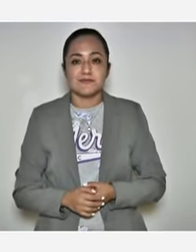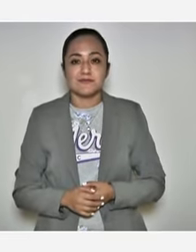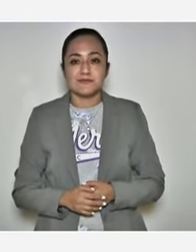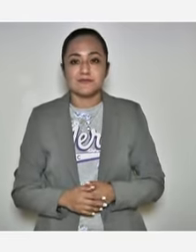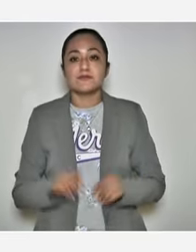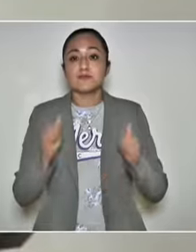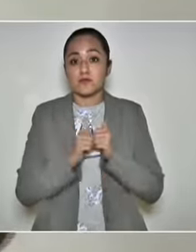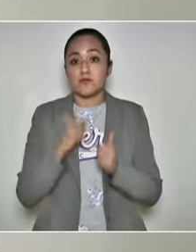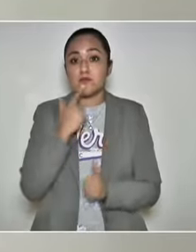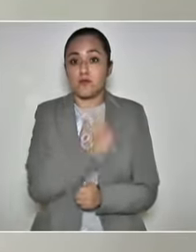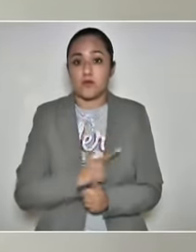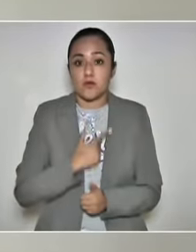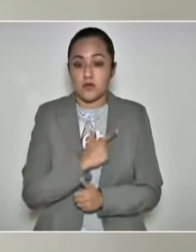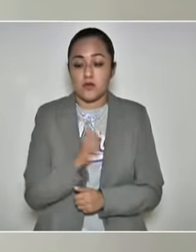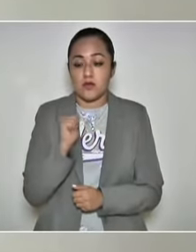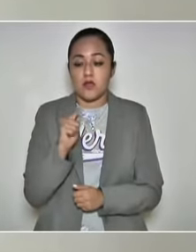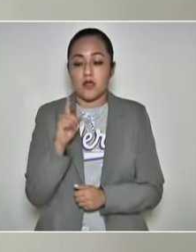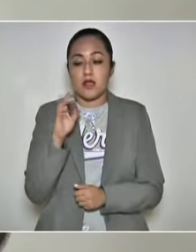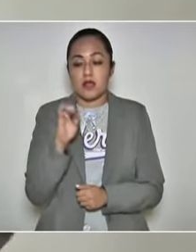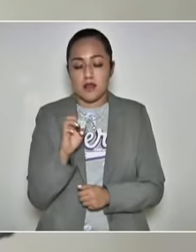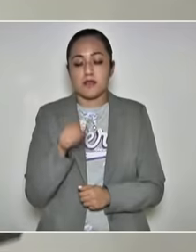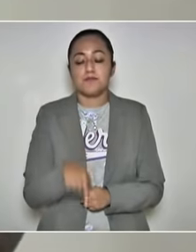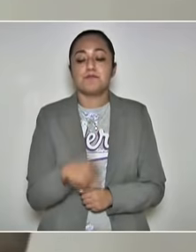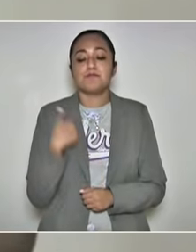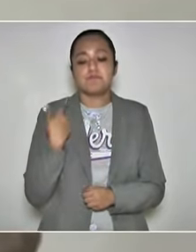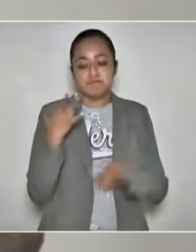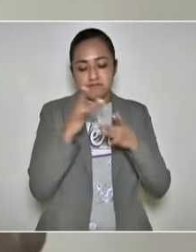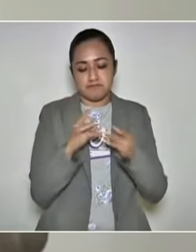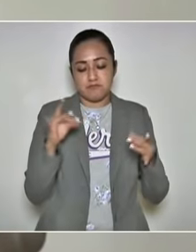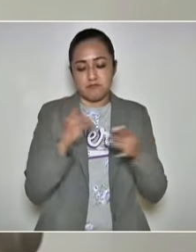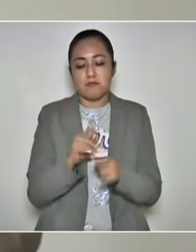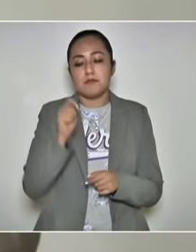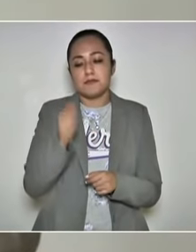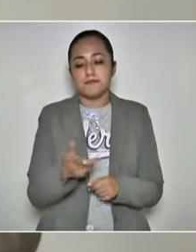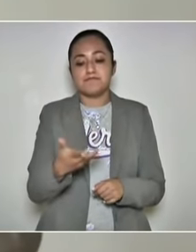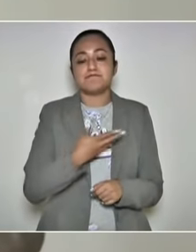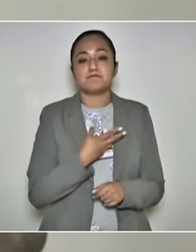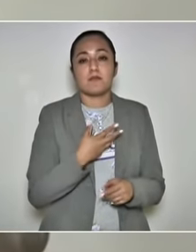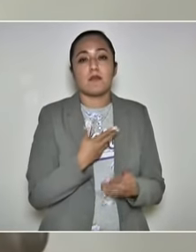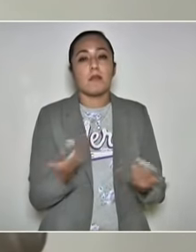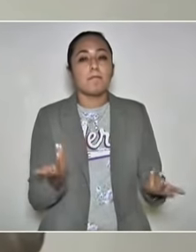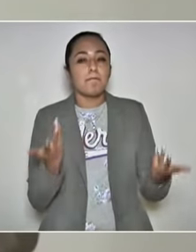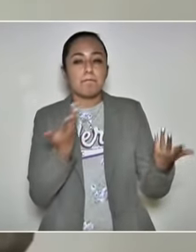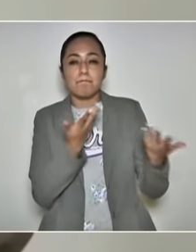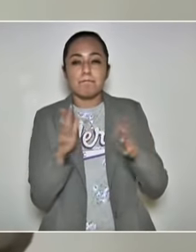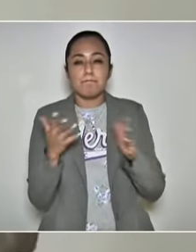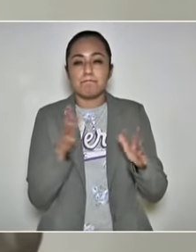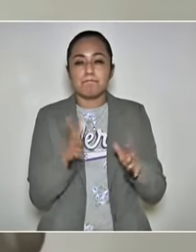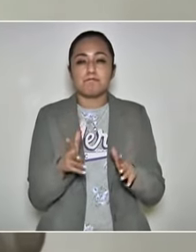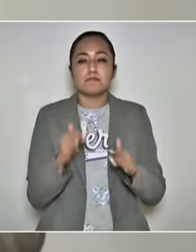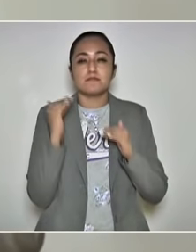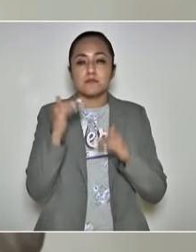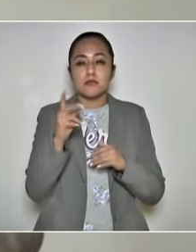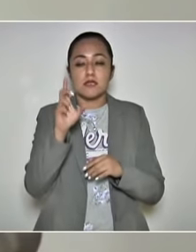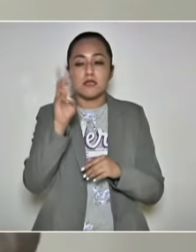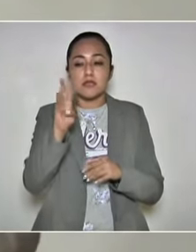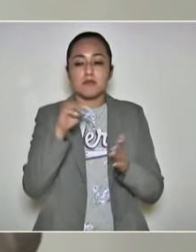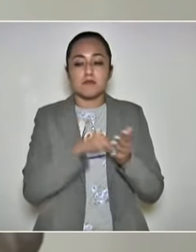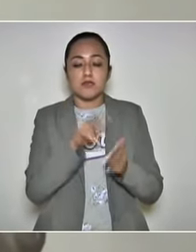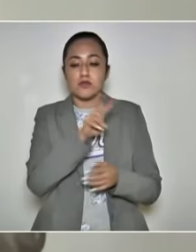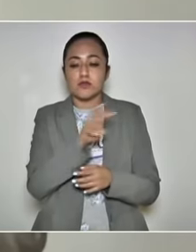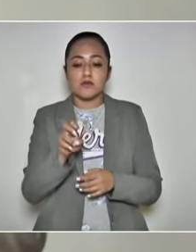Sí, con gusto, Ale. Buen día. Sí, comentarte, Ale, que teníamos un padrón de alrededor de 3